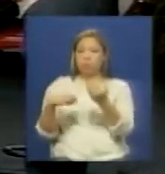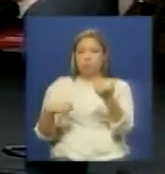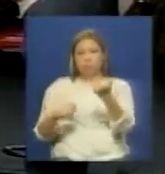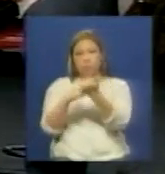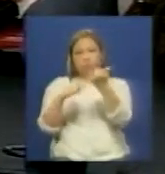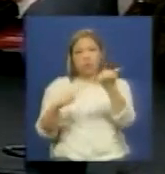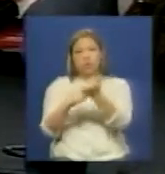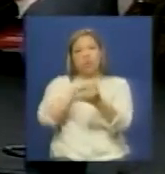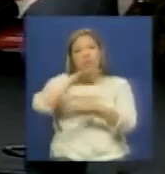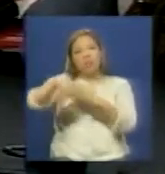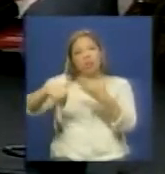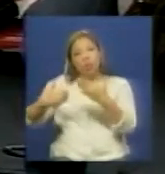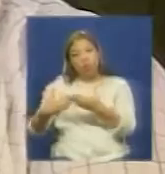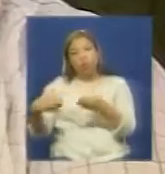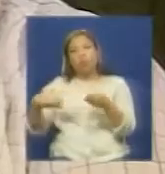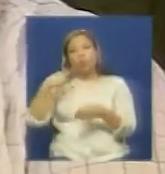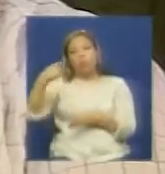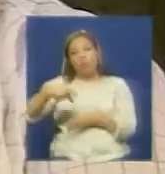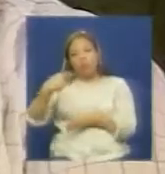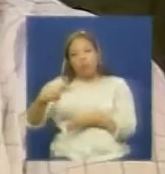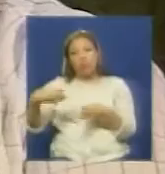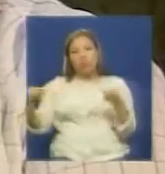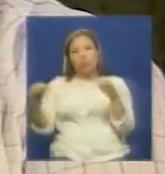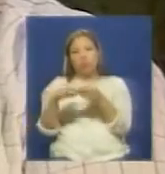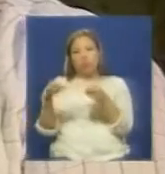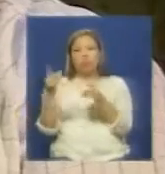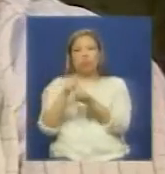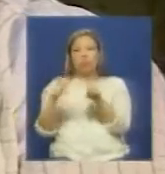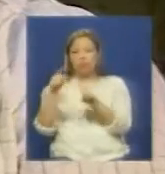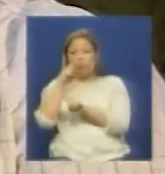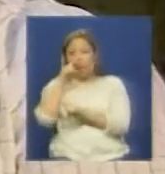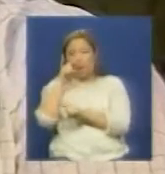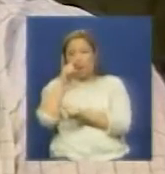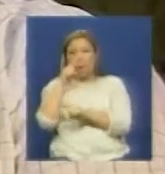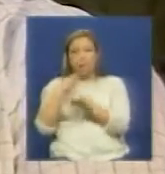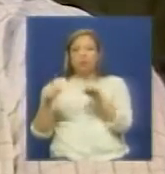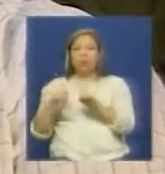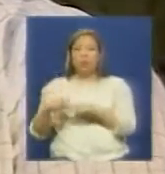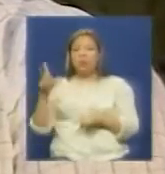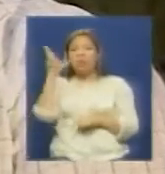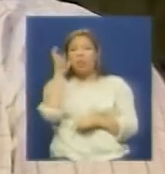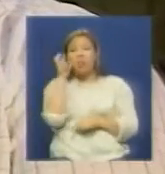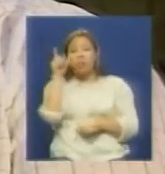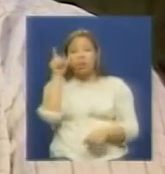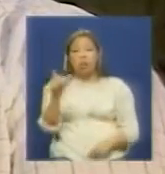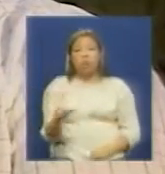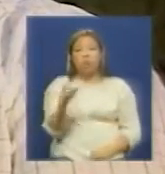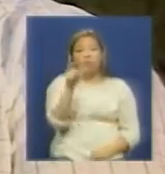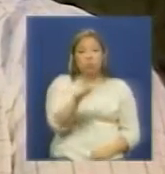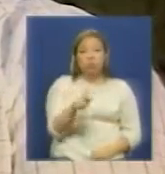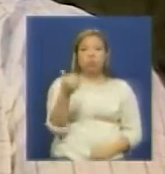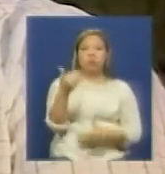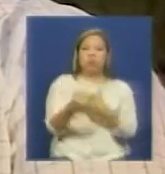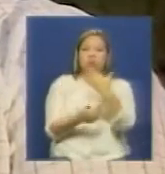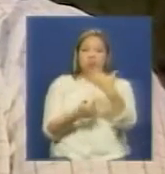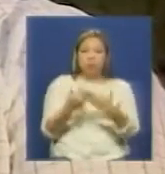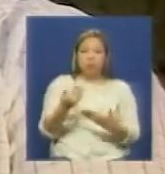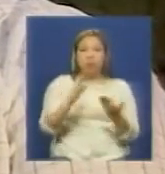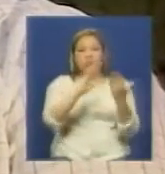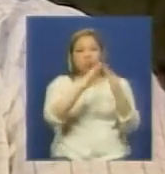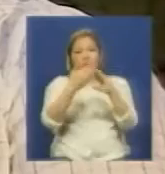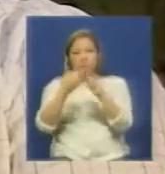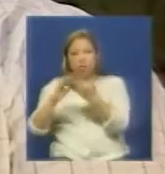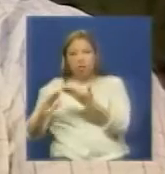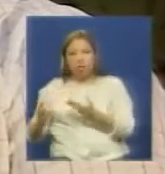supuesto que no vayan a caer en negociaciones y en trampas con la derecha que escuchen a su pueblo que vayan a cada uno de sus caseríos de sus